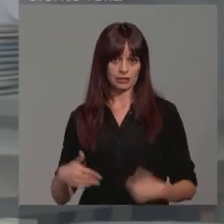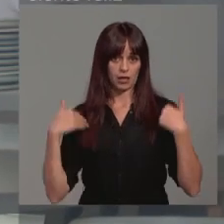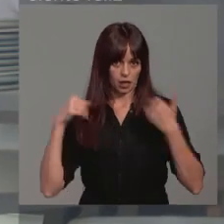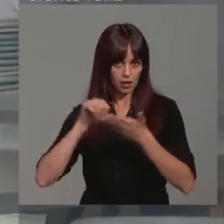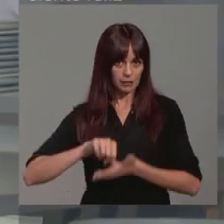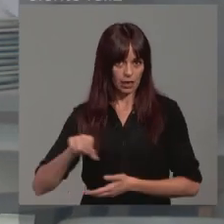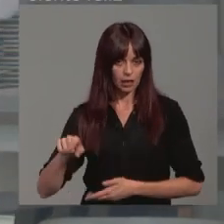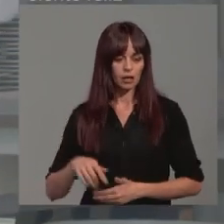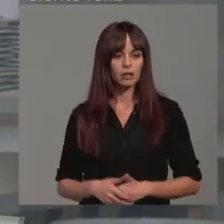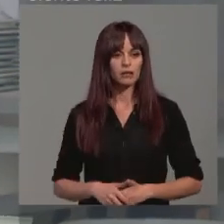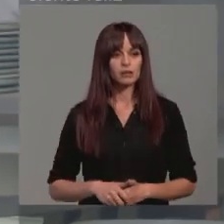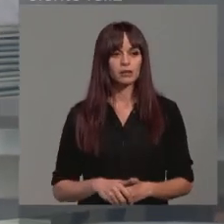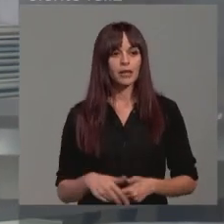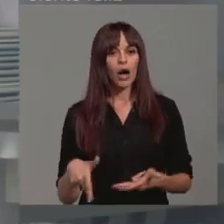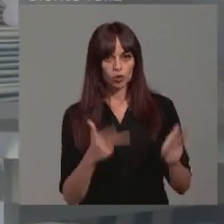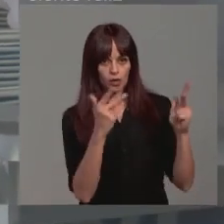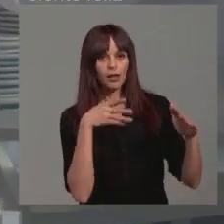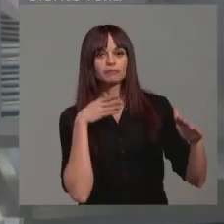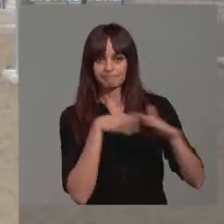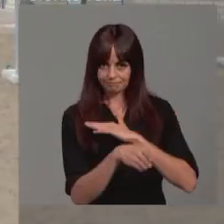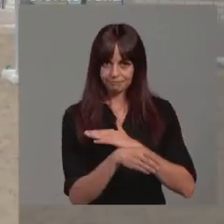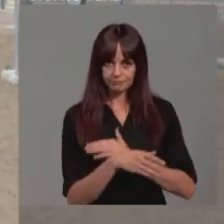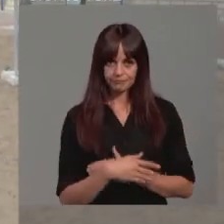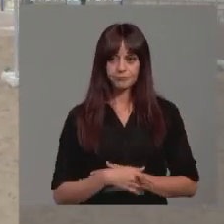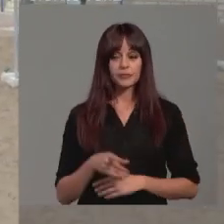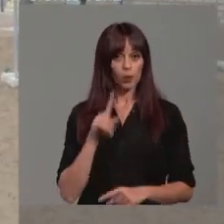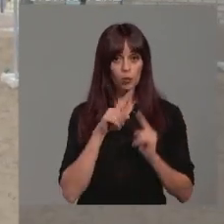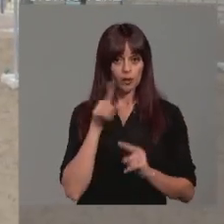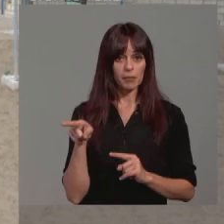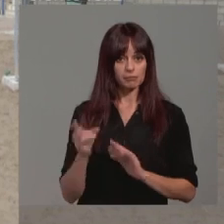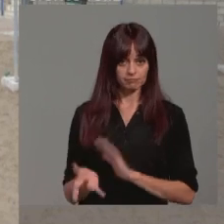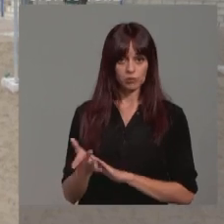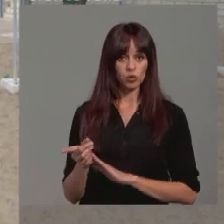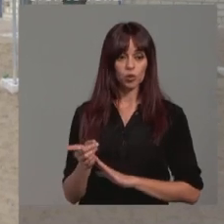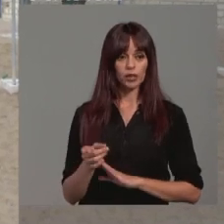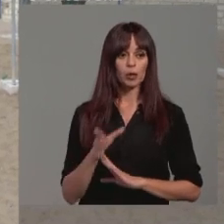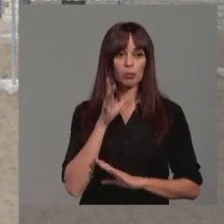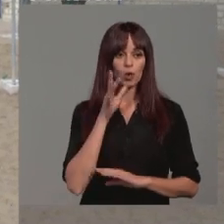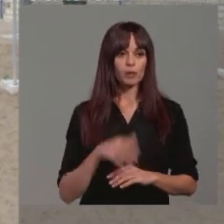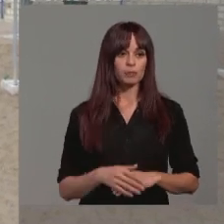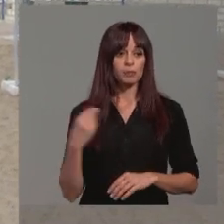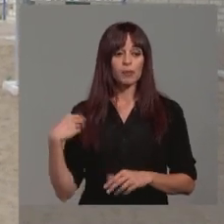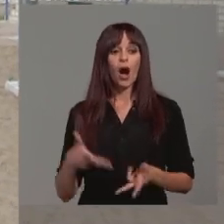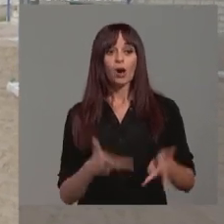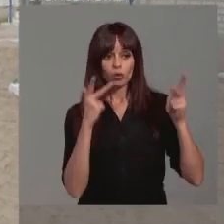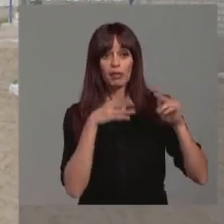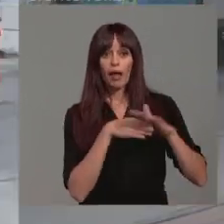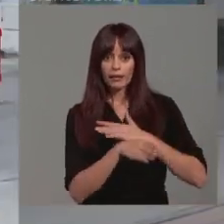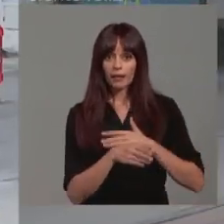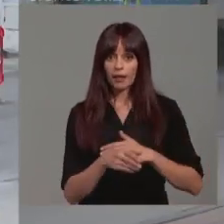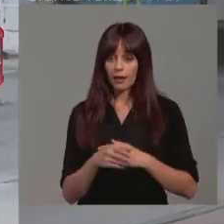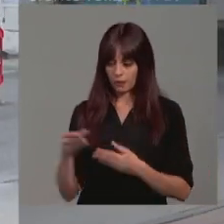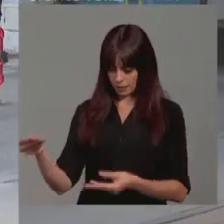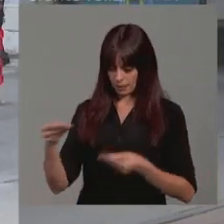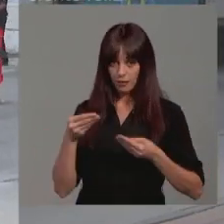Capital, vale, para autorizar esa entrada. Y ahí es donde está el problema, porque ese auto que autorizaba la entrada, nosotros no